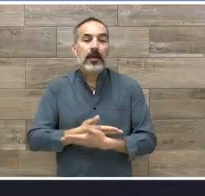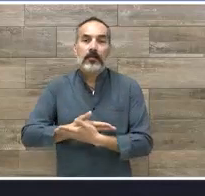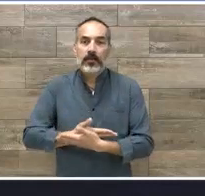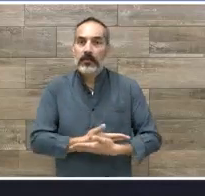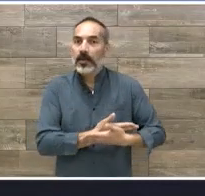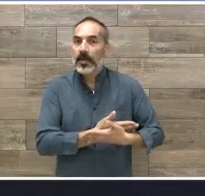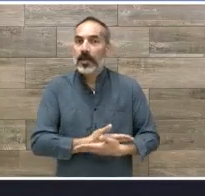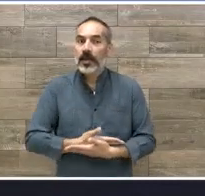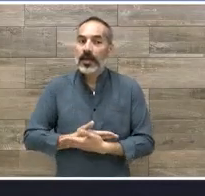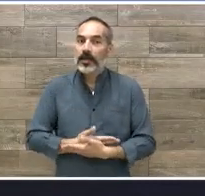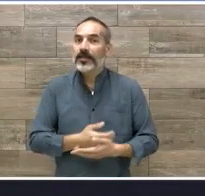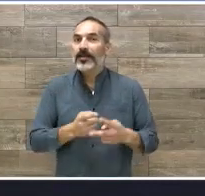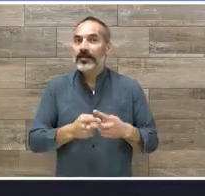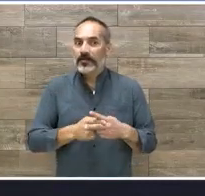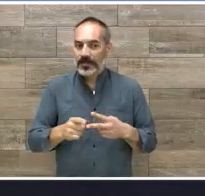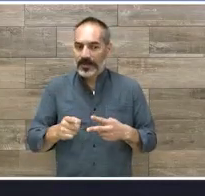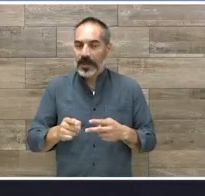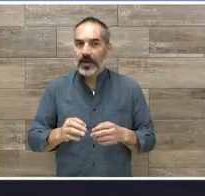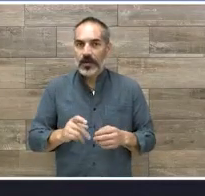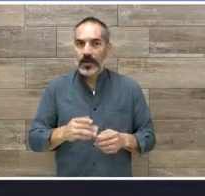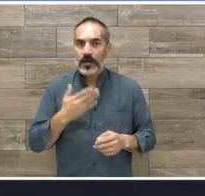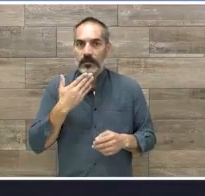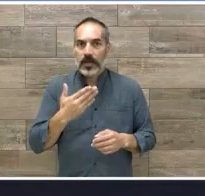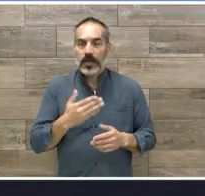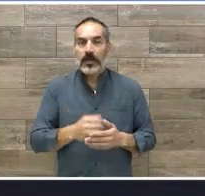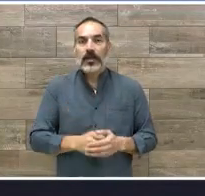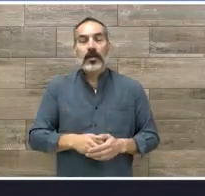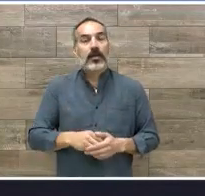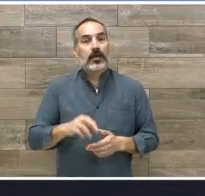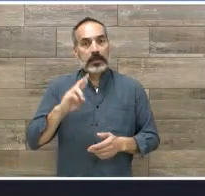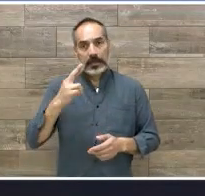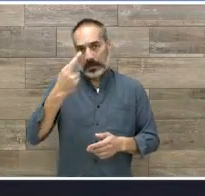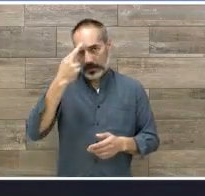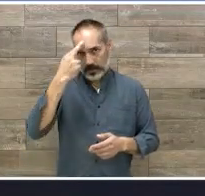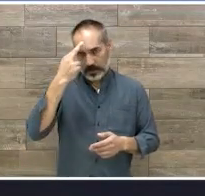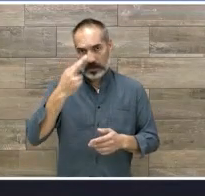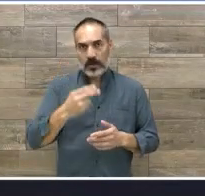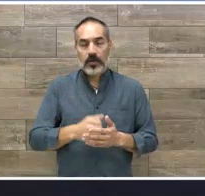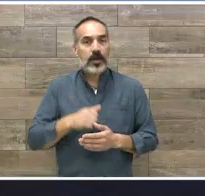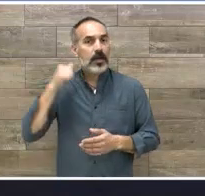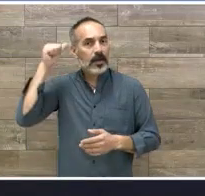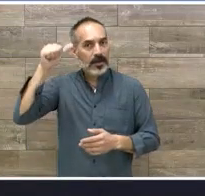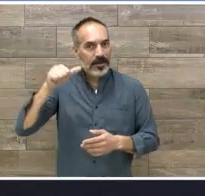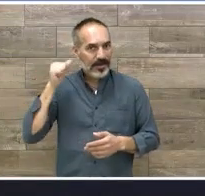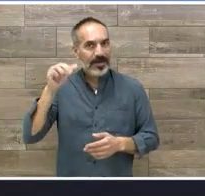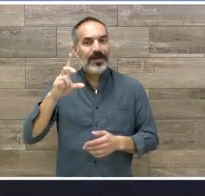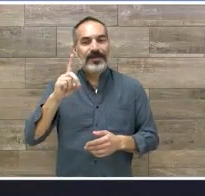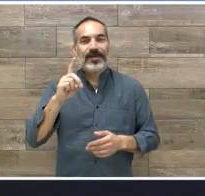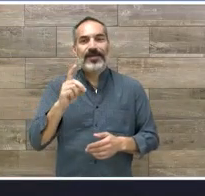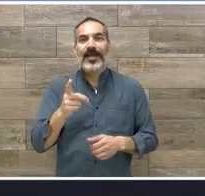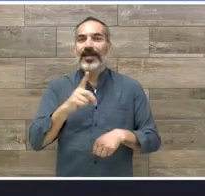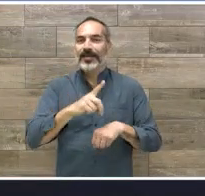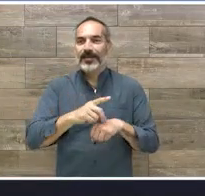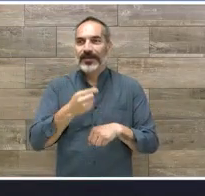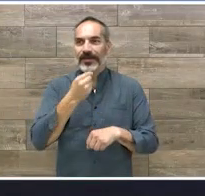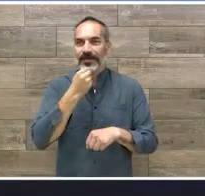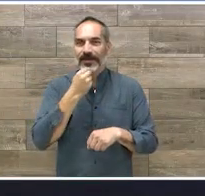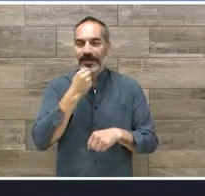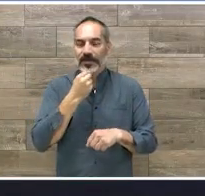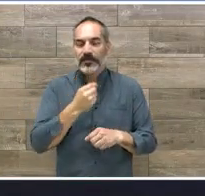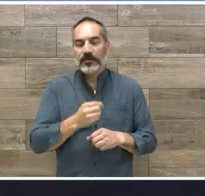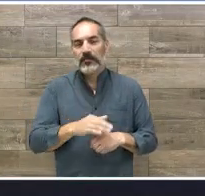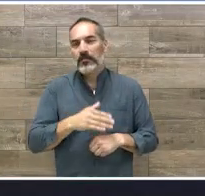y que precisamente viene muy ad hoc a este 30 de abril, Día del Niño. Y por lo cual consideramos